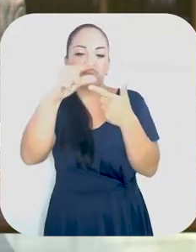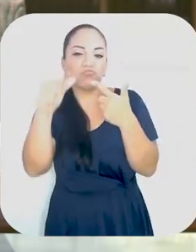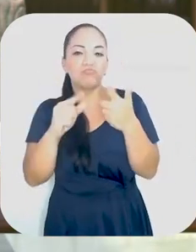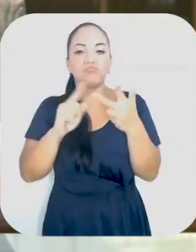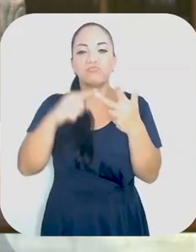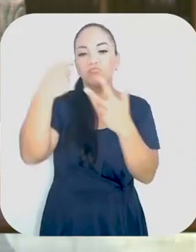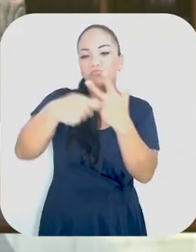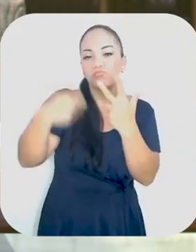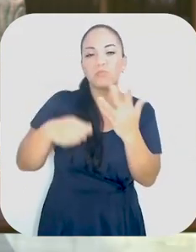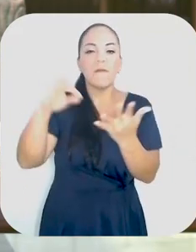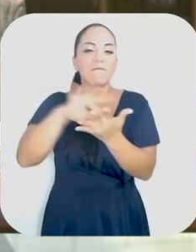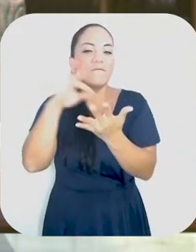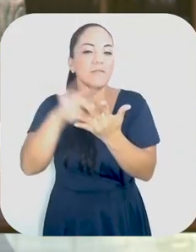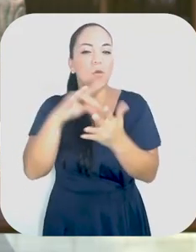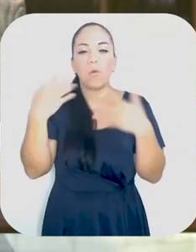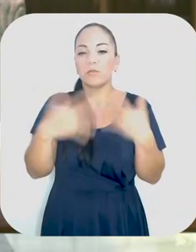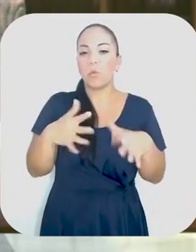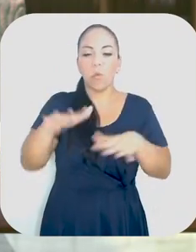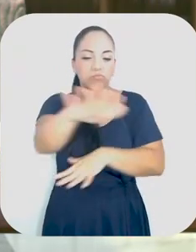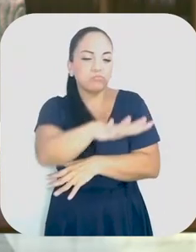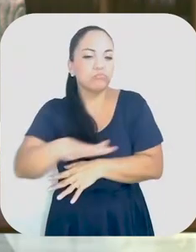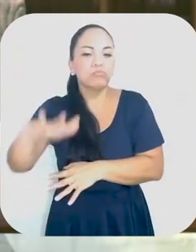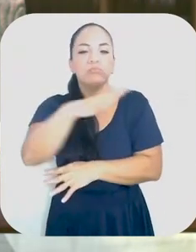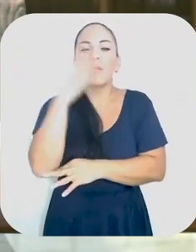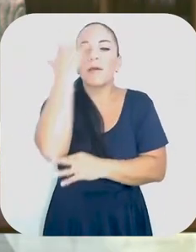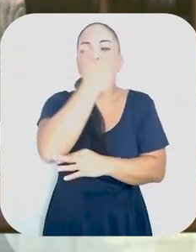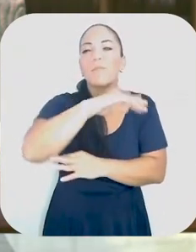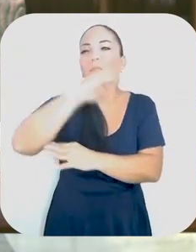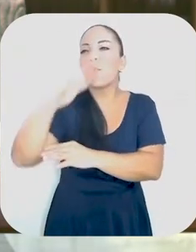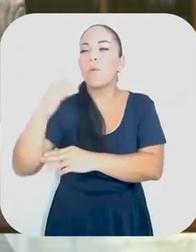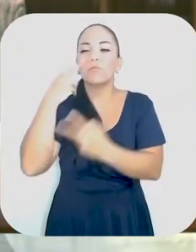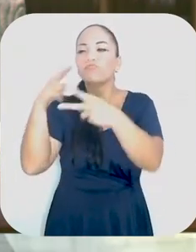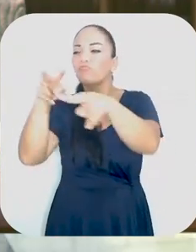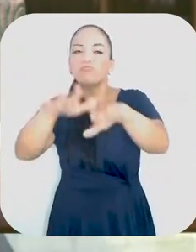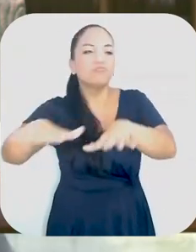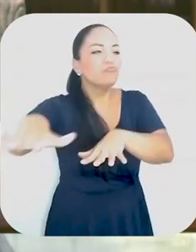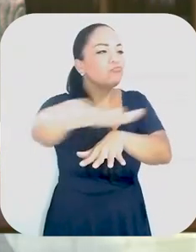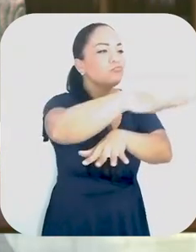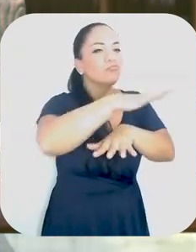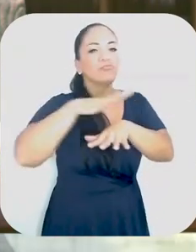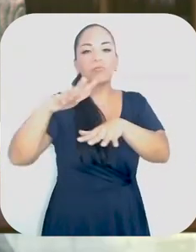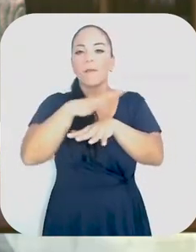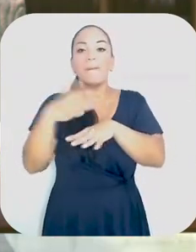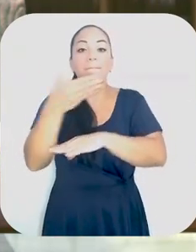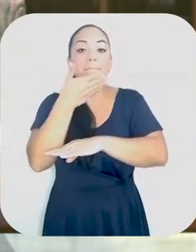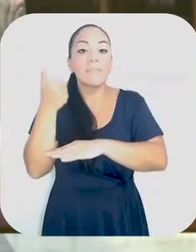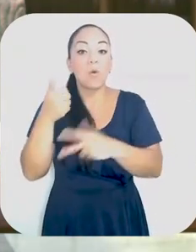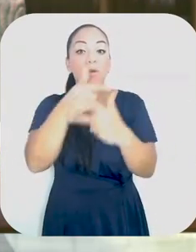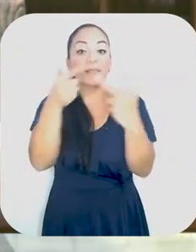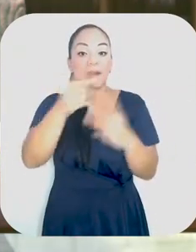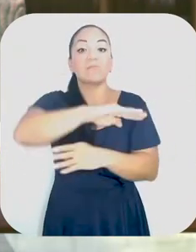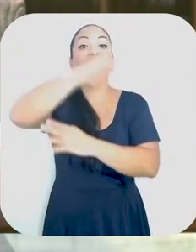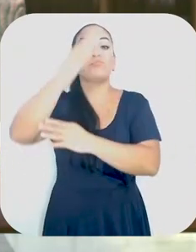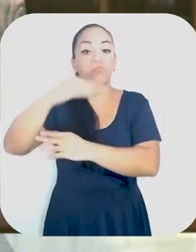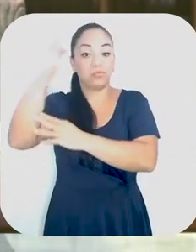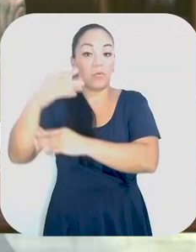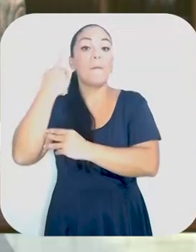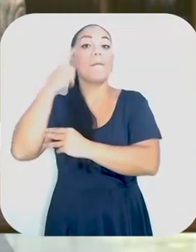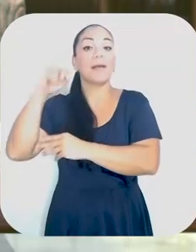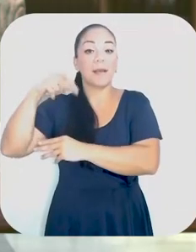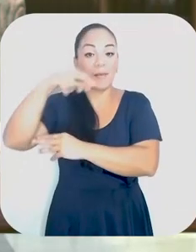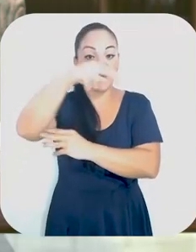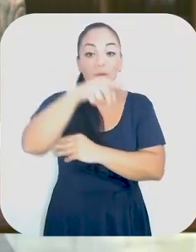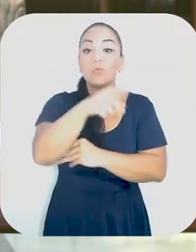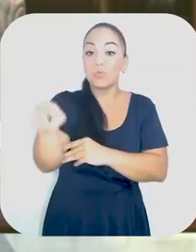tubérculos, frijoles y plátanos, que posee paisajes hermosos, miradores naturales y que tiene los mejores tres cerros para ir a hacer